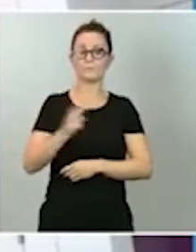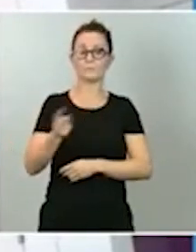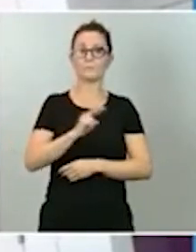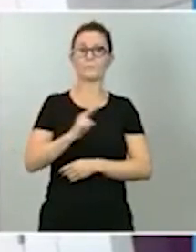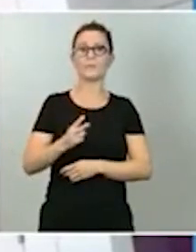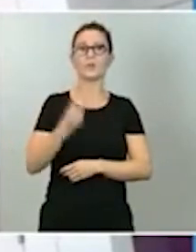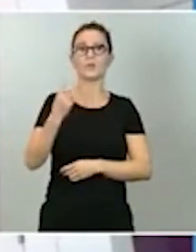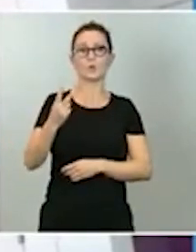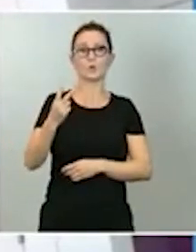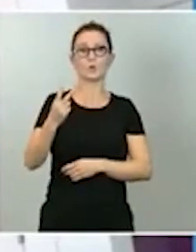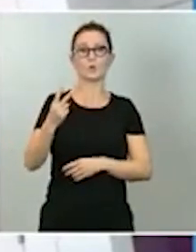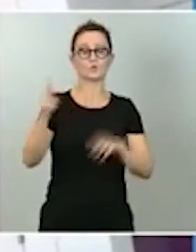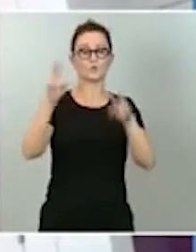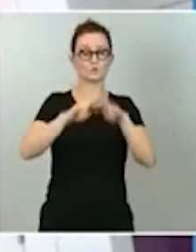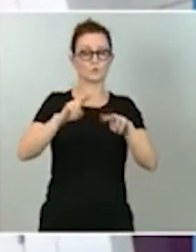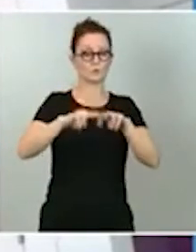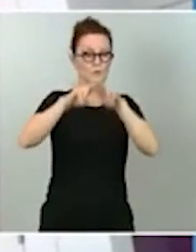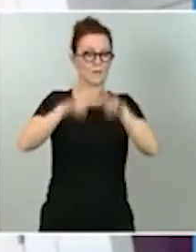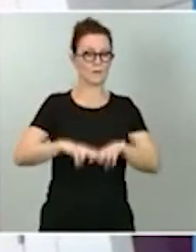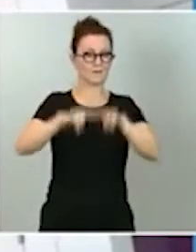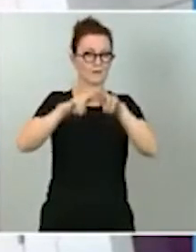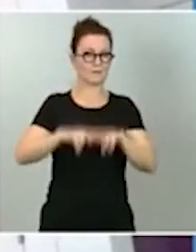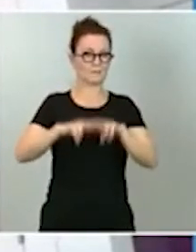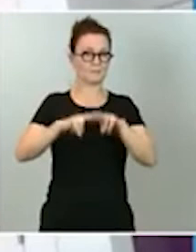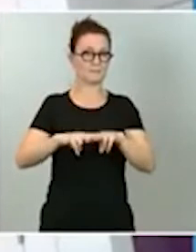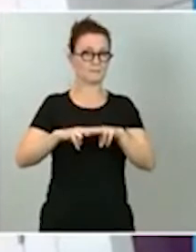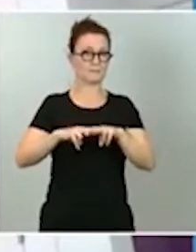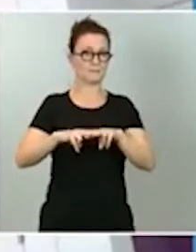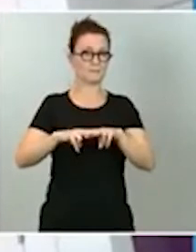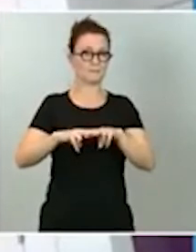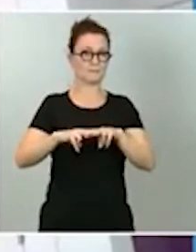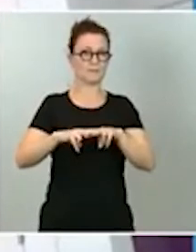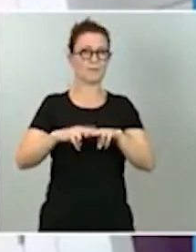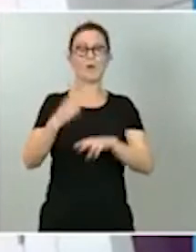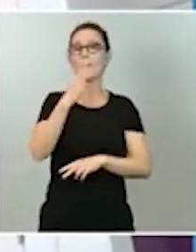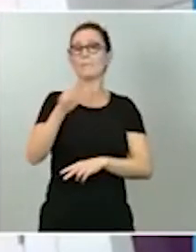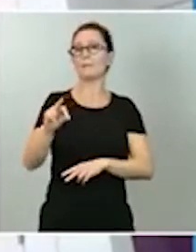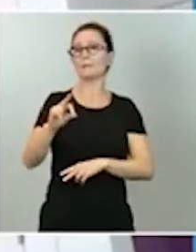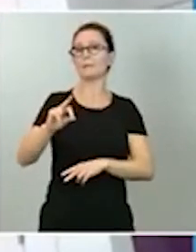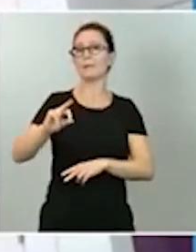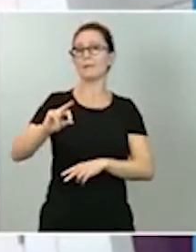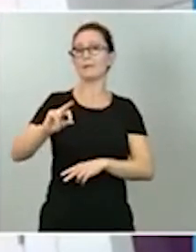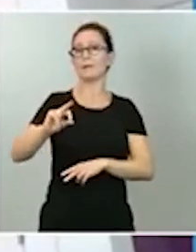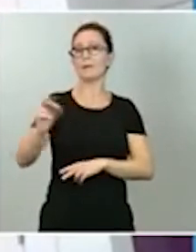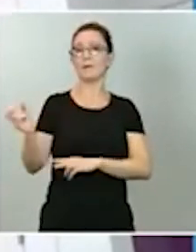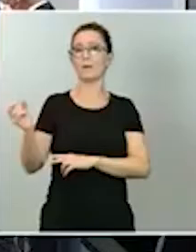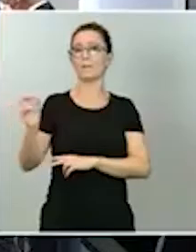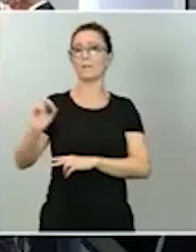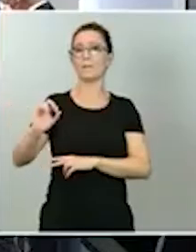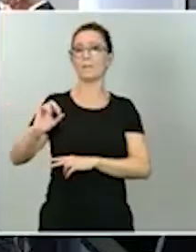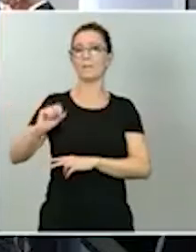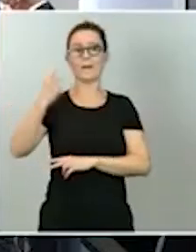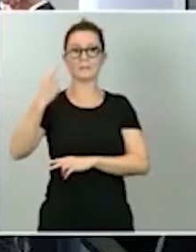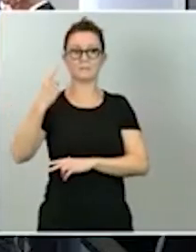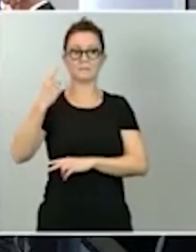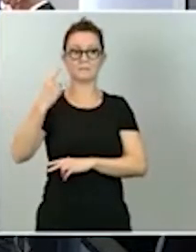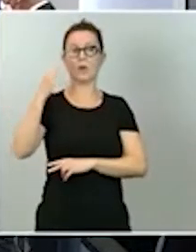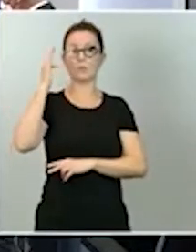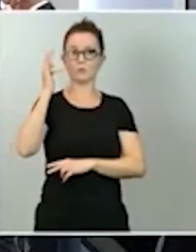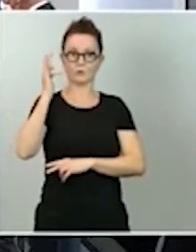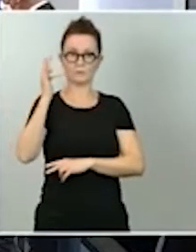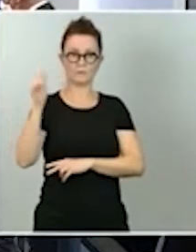las 20 que sean más optimistas que el gobierno. El resto son todas más pesimistas de cara a las previsiones para este año.